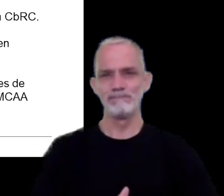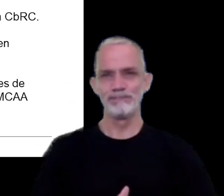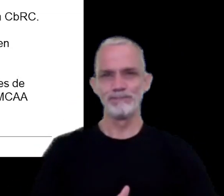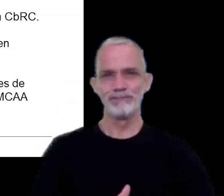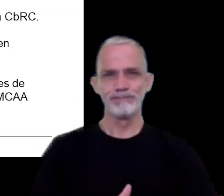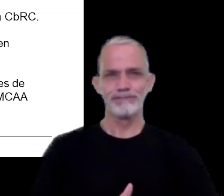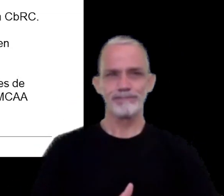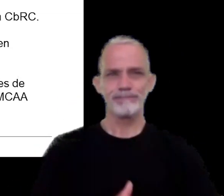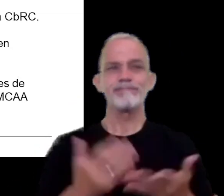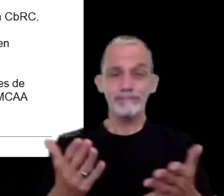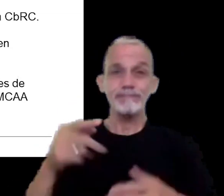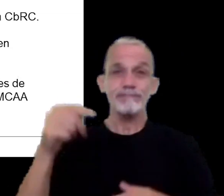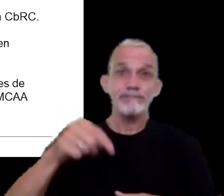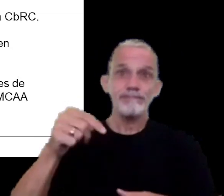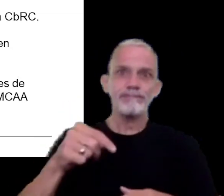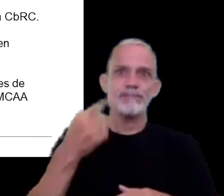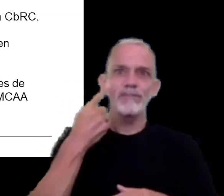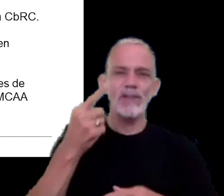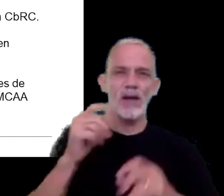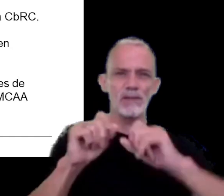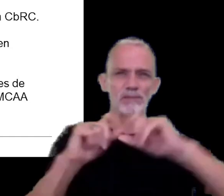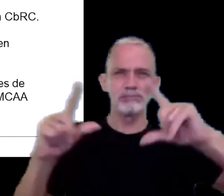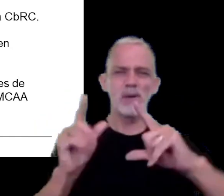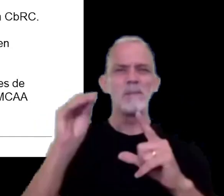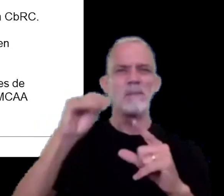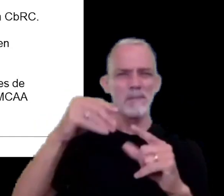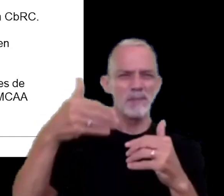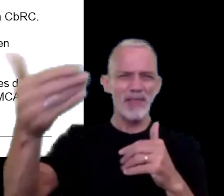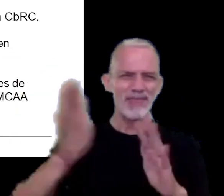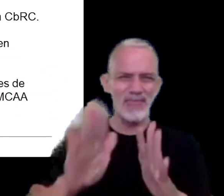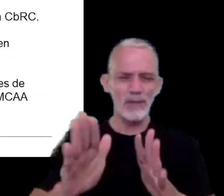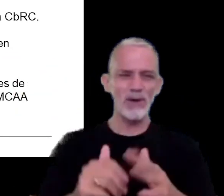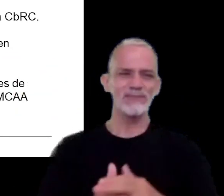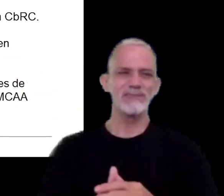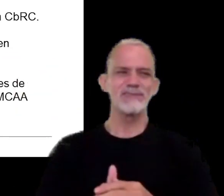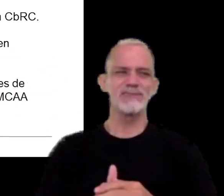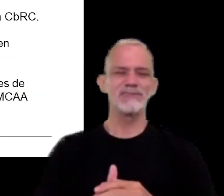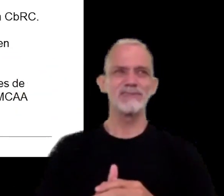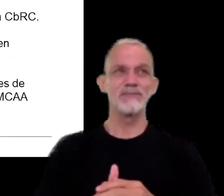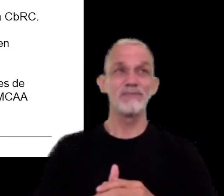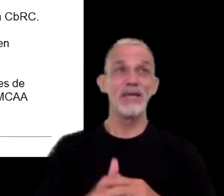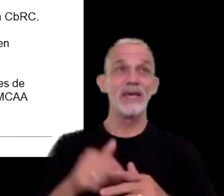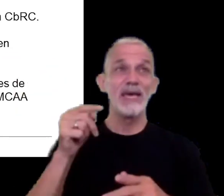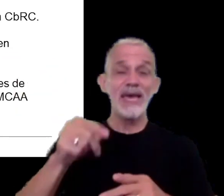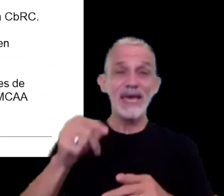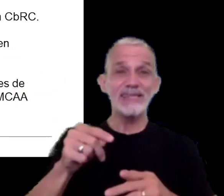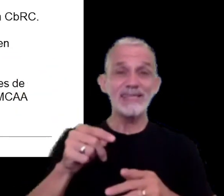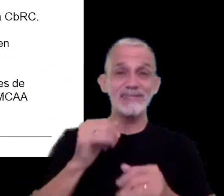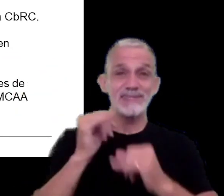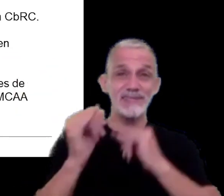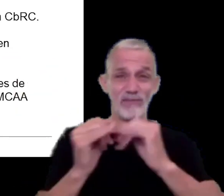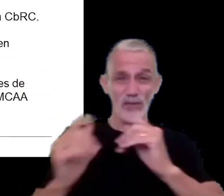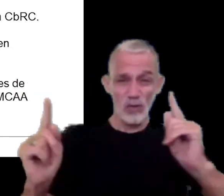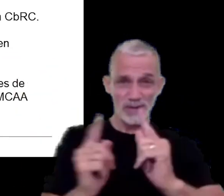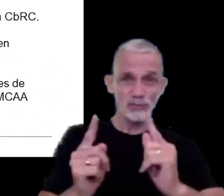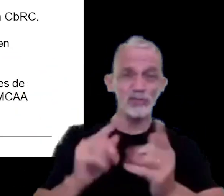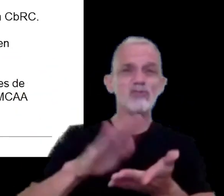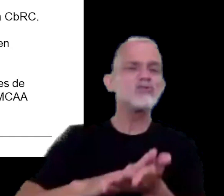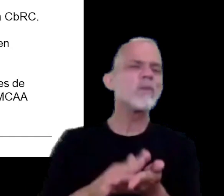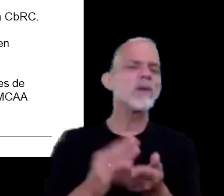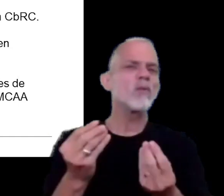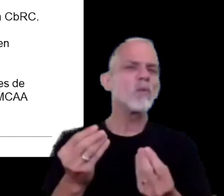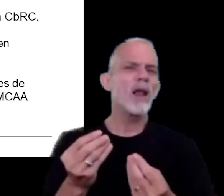vamos a ver ahora un poco más adelante que en definitiva este es el reporte sobre el cual